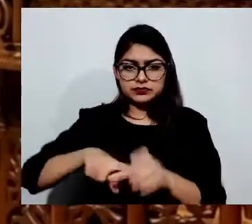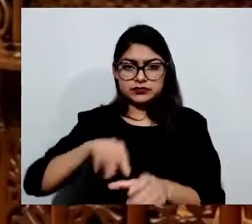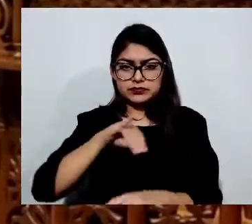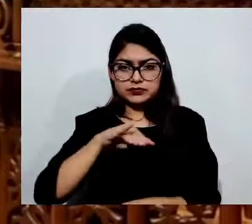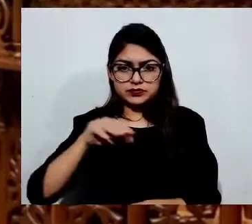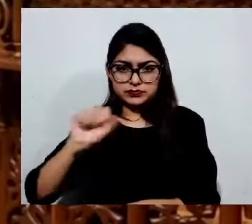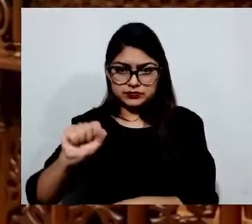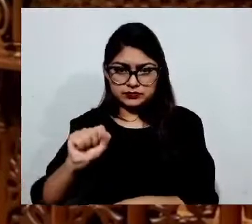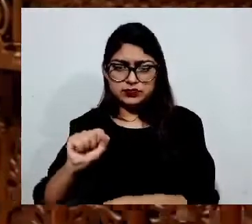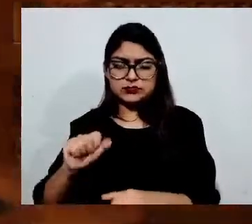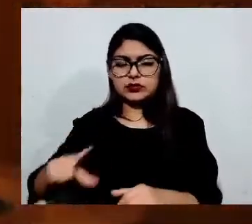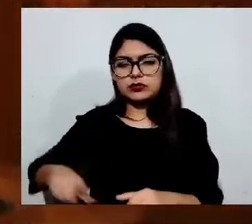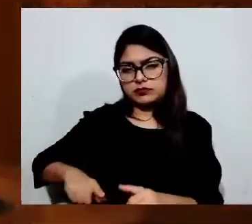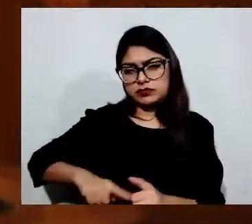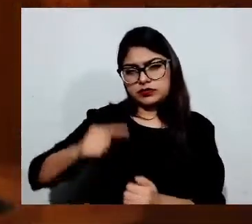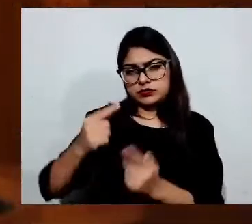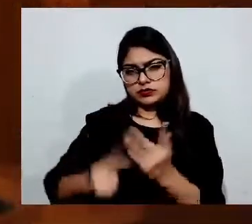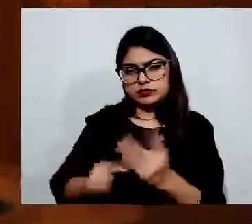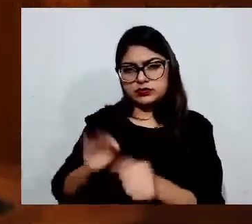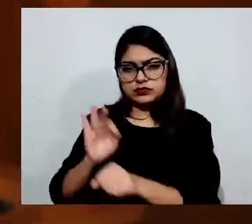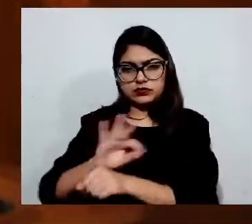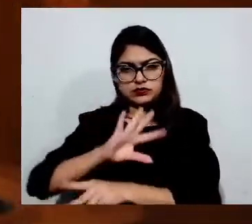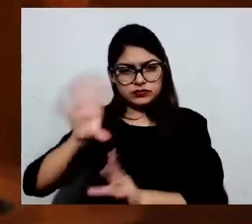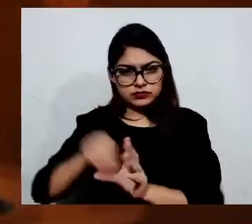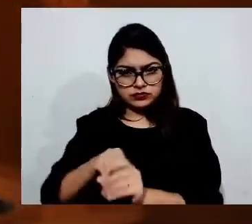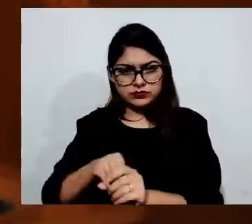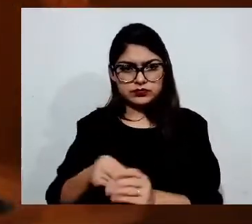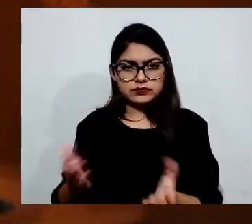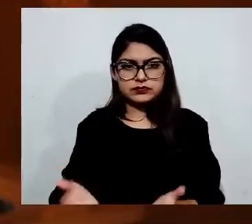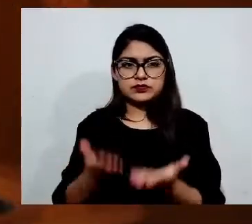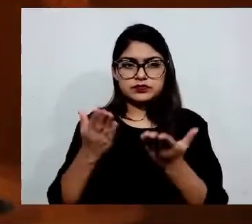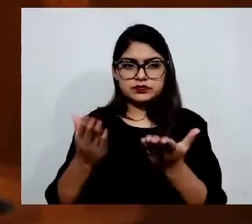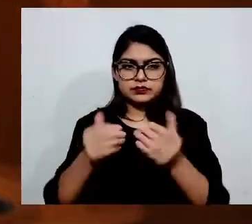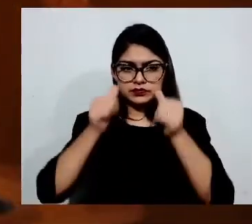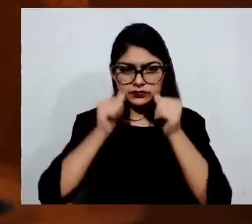Gracias su atención. Es cuanto. Muchas gracias, Presidenta.